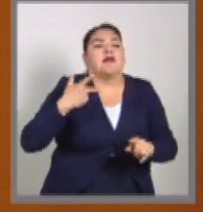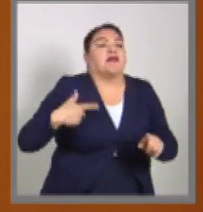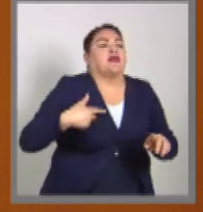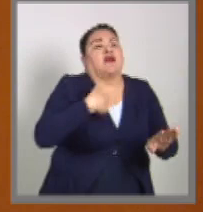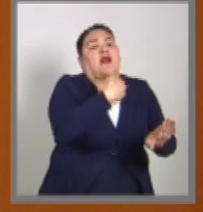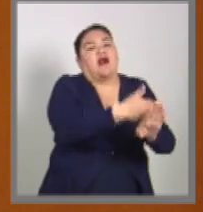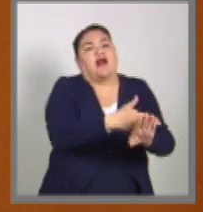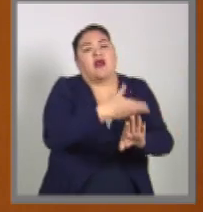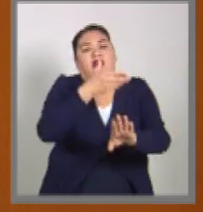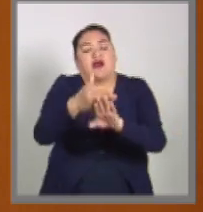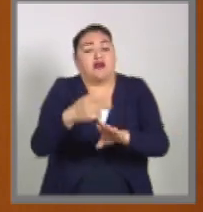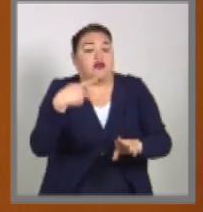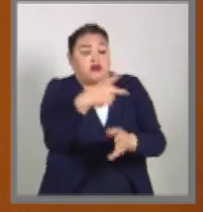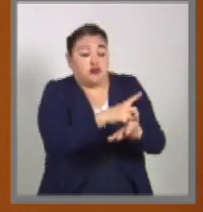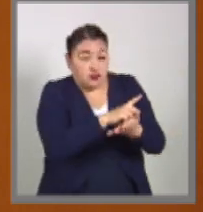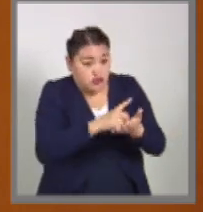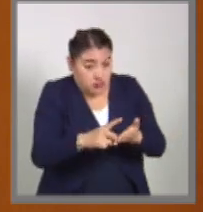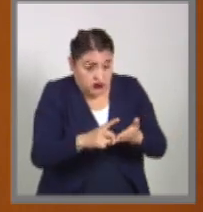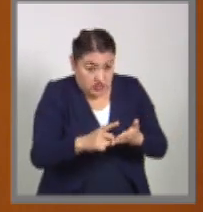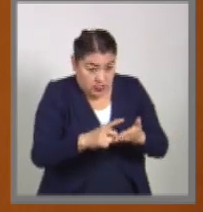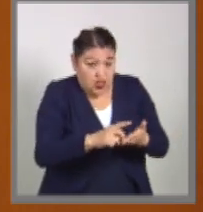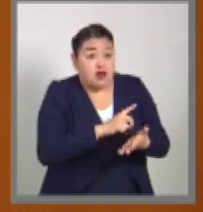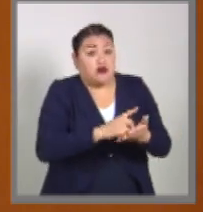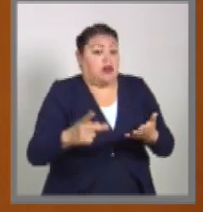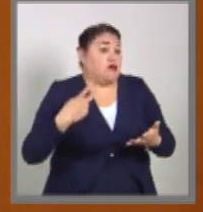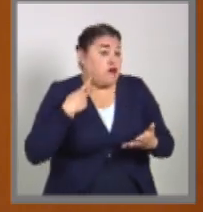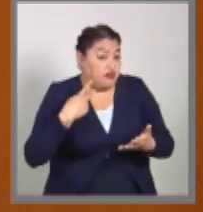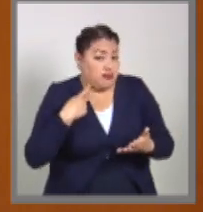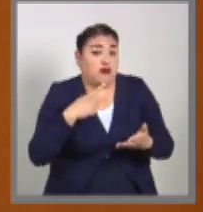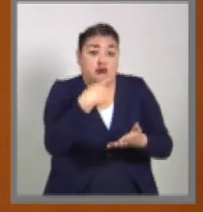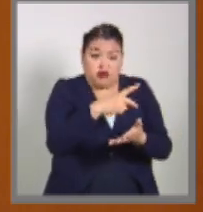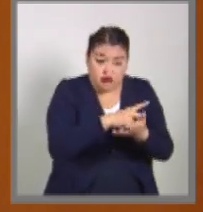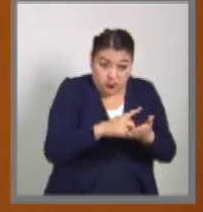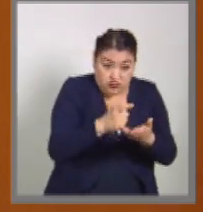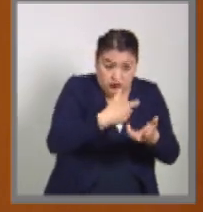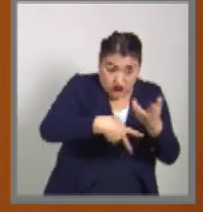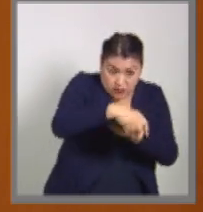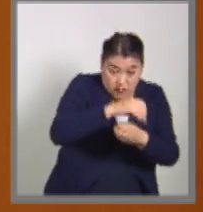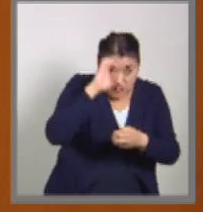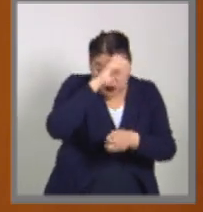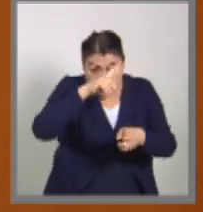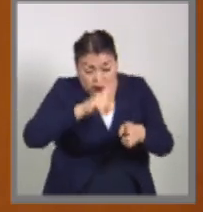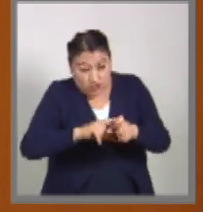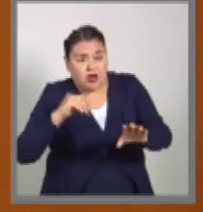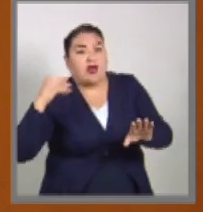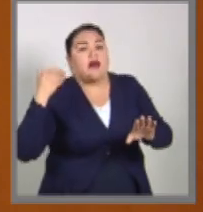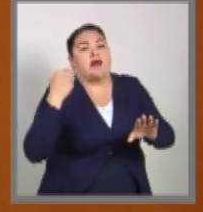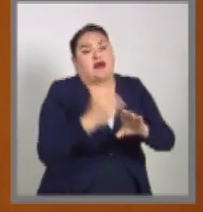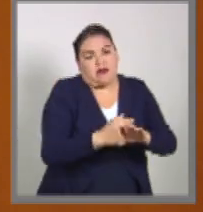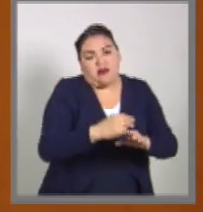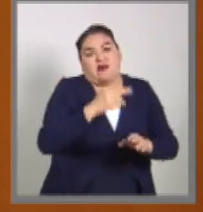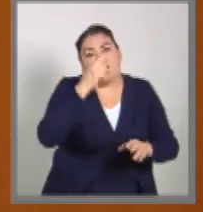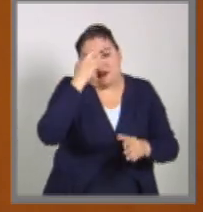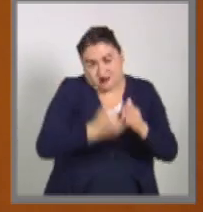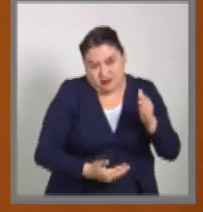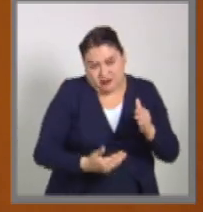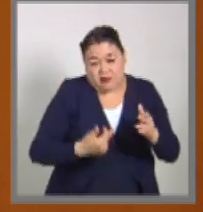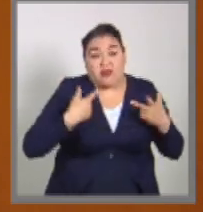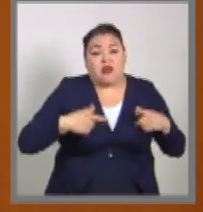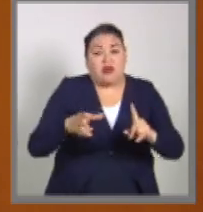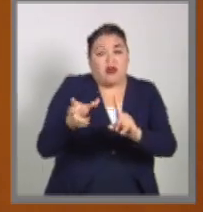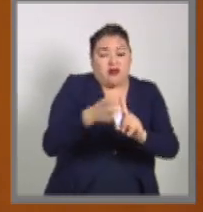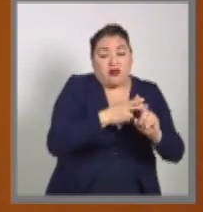derechos civiles y políticos, así como derechos económicos, sociales y culturales. La desaparición forzada